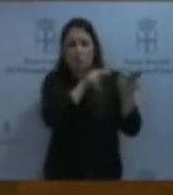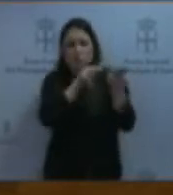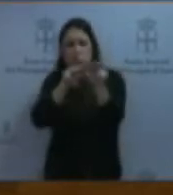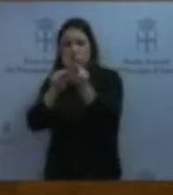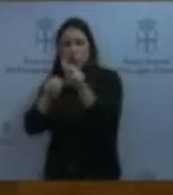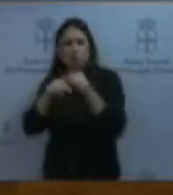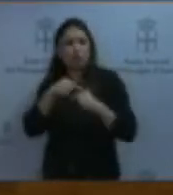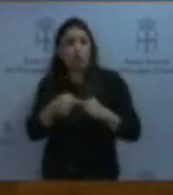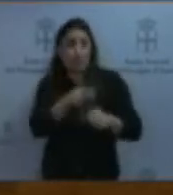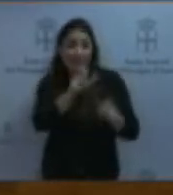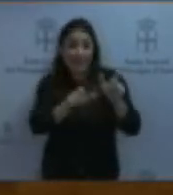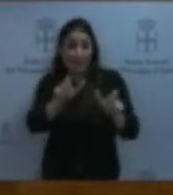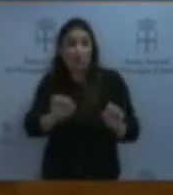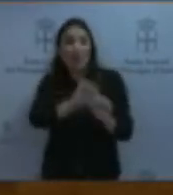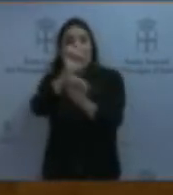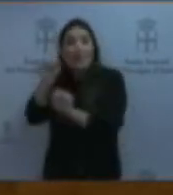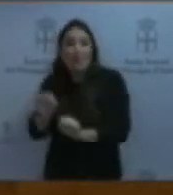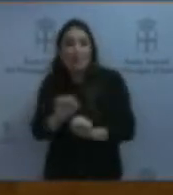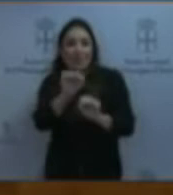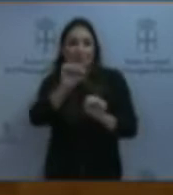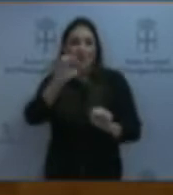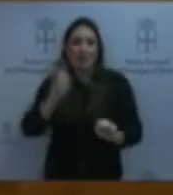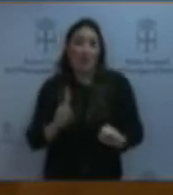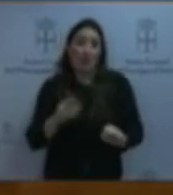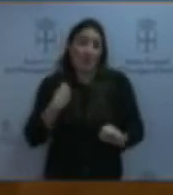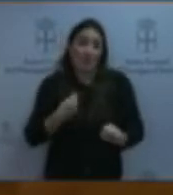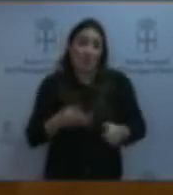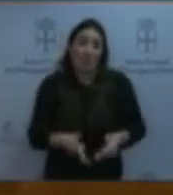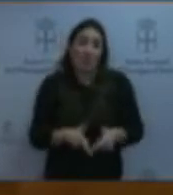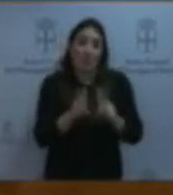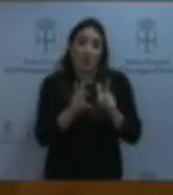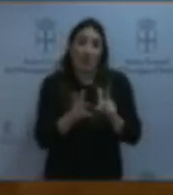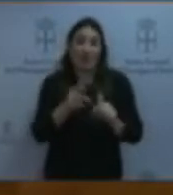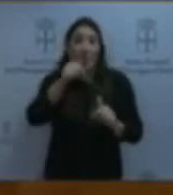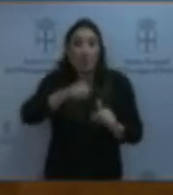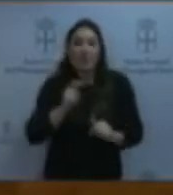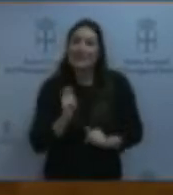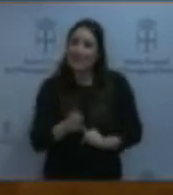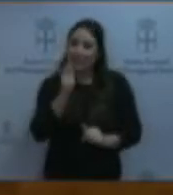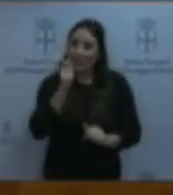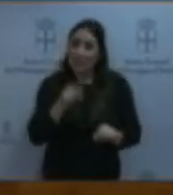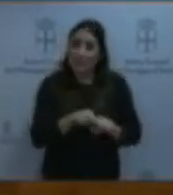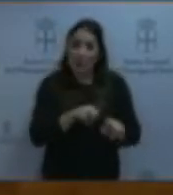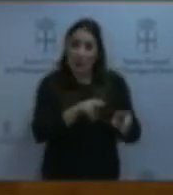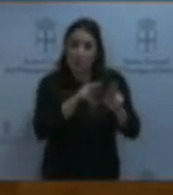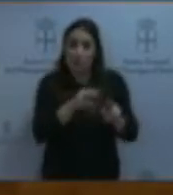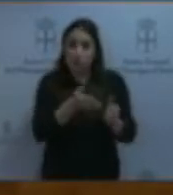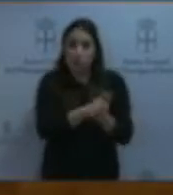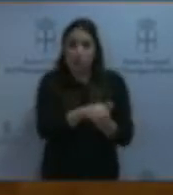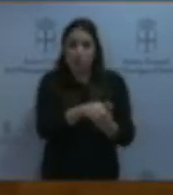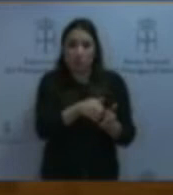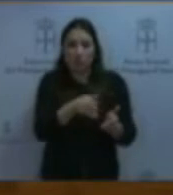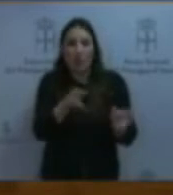aquellos que defendían los valores democráticos. Y a día de hoy esas sentencias de pena de muerte no sean